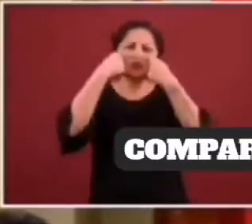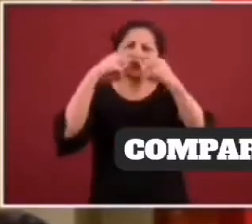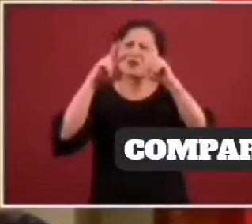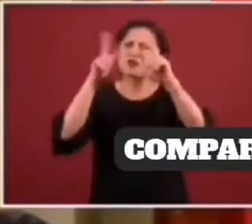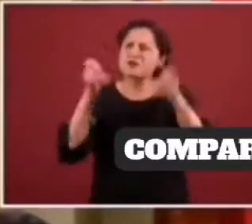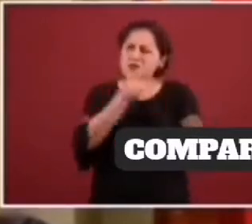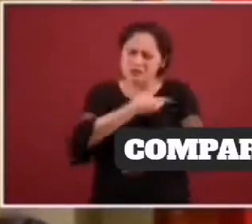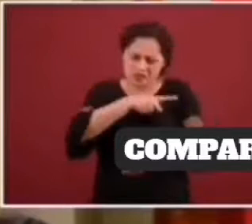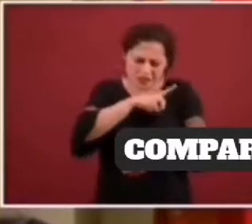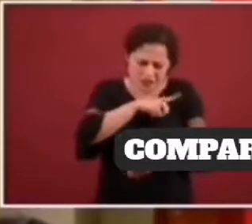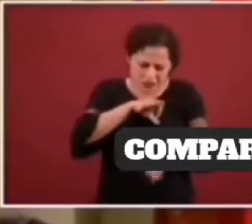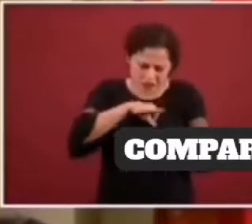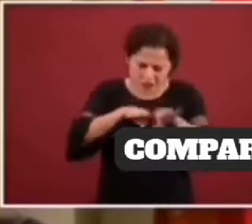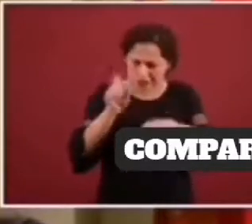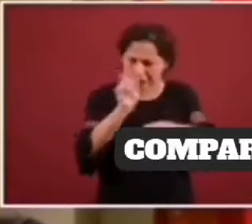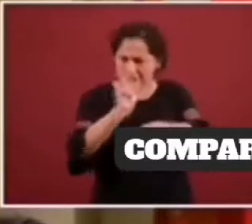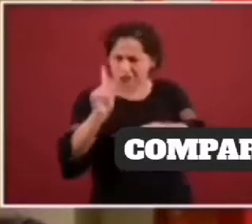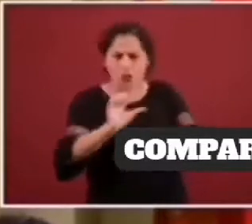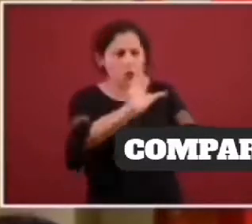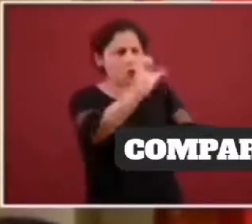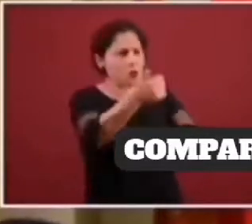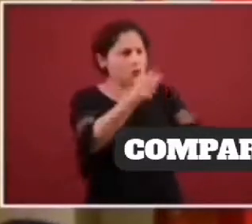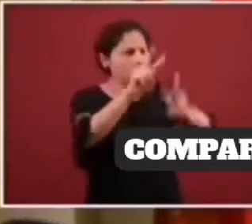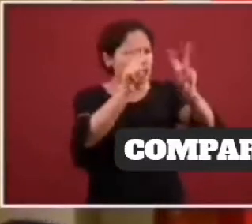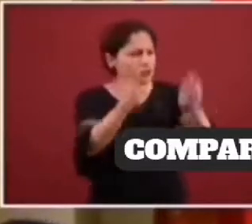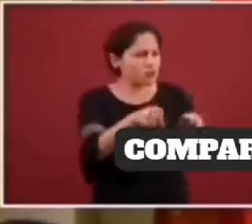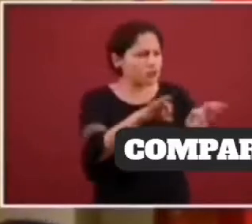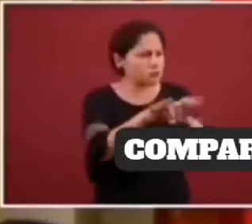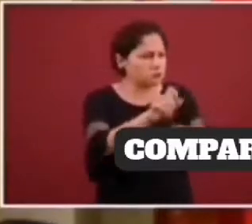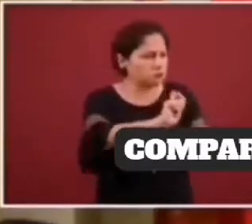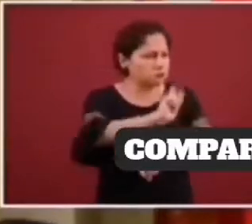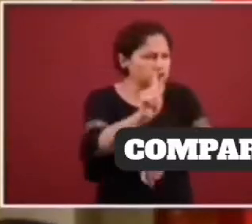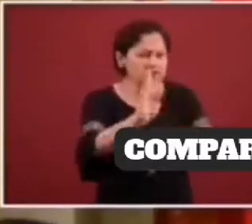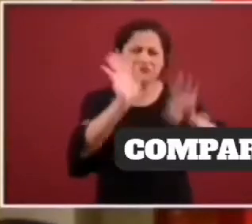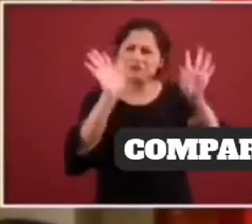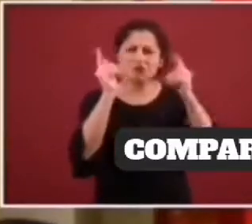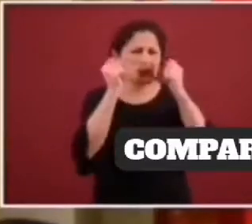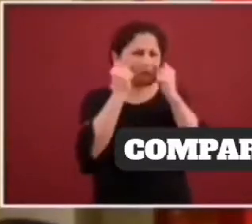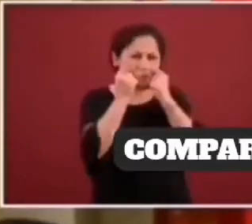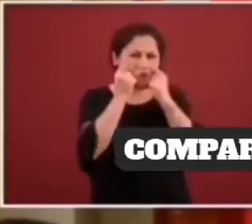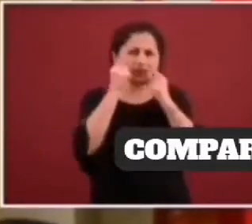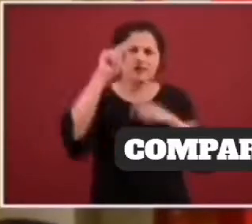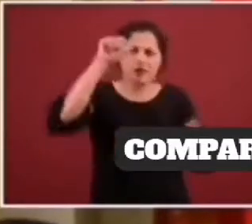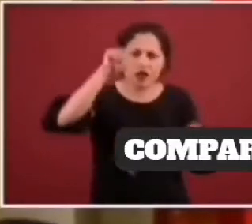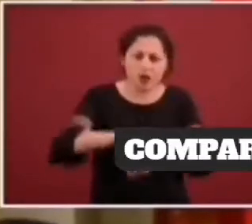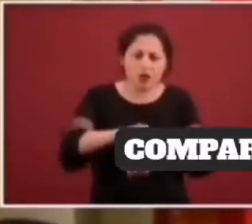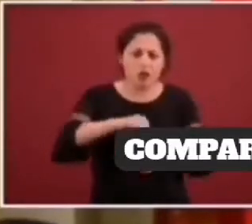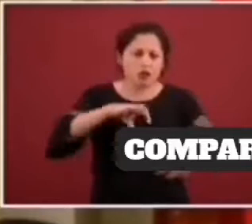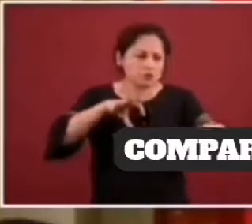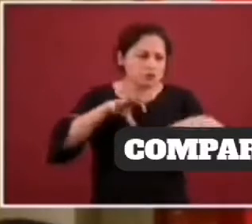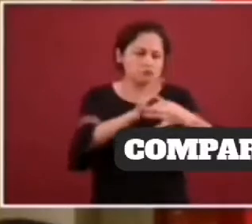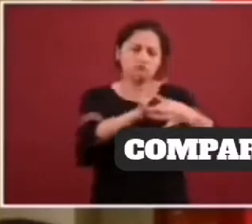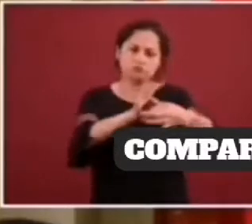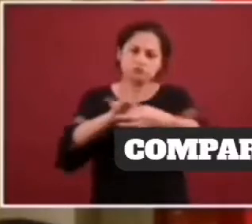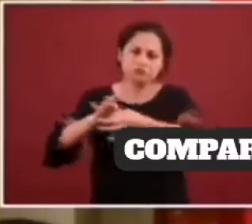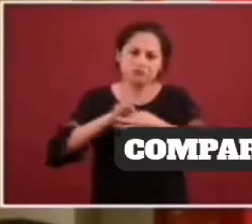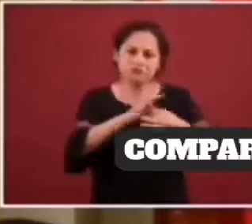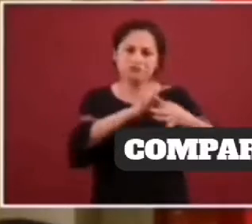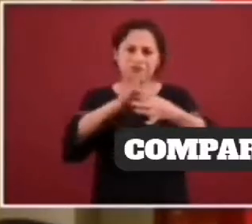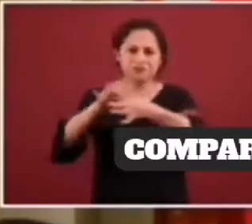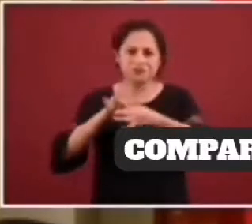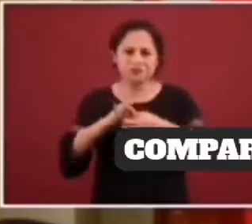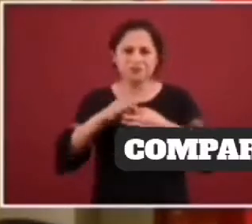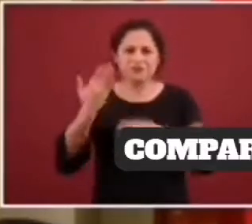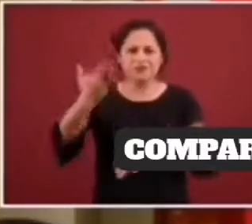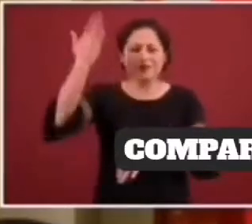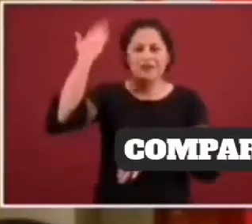salud o de otras profesiones, hoy necesitamos solidaridad, de esa nueva solidaridad de la que hablaba en algún momento